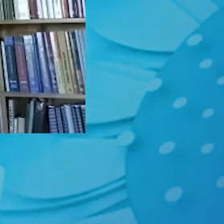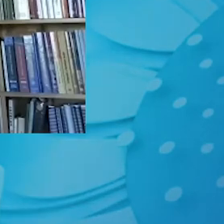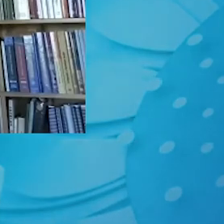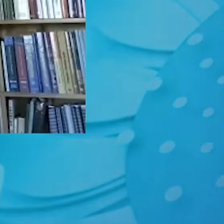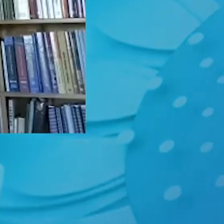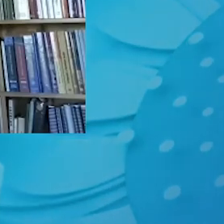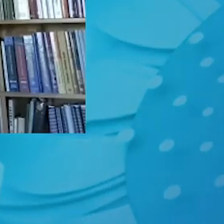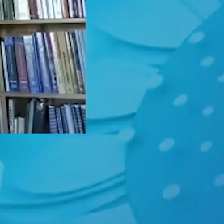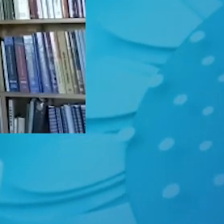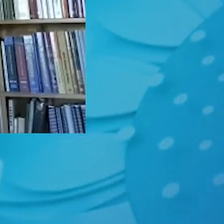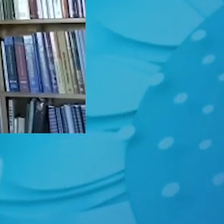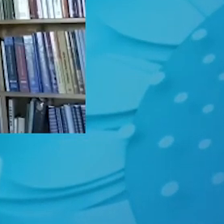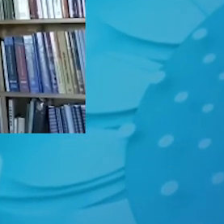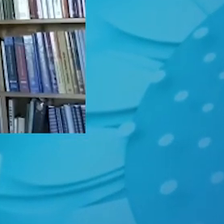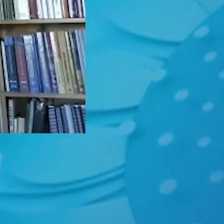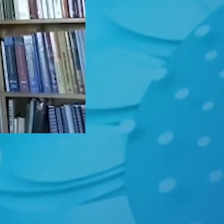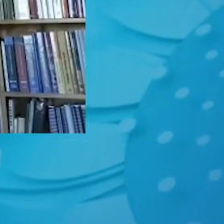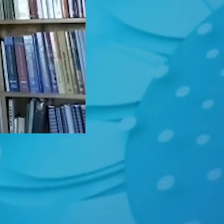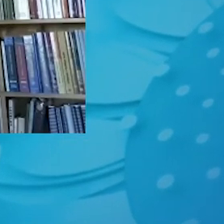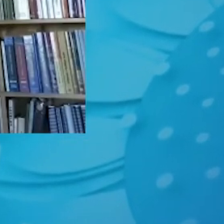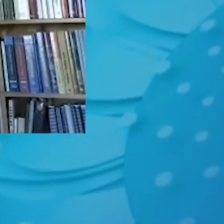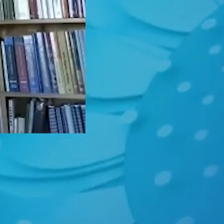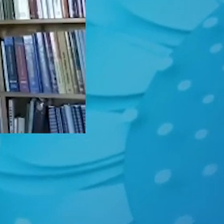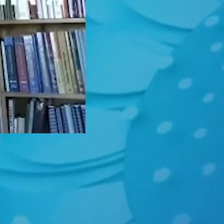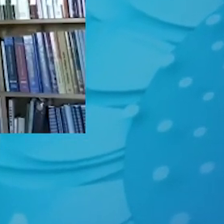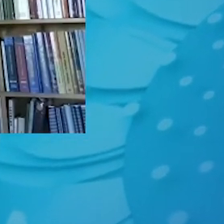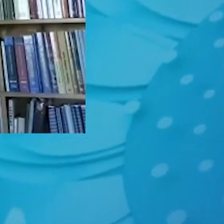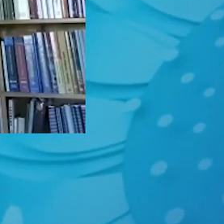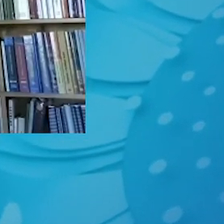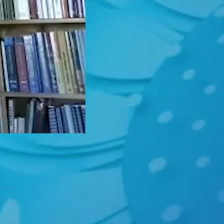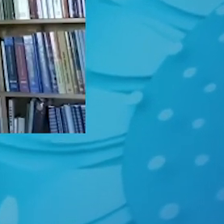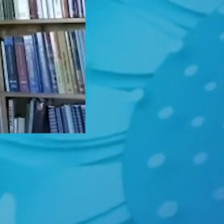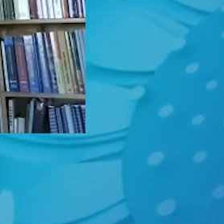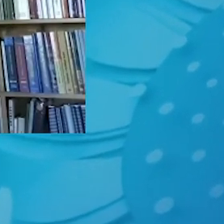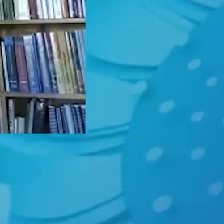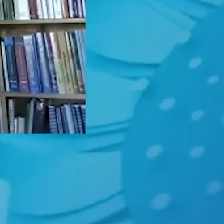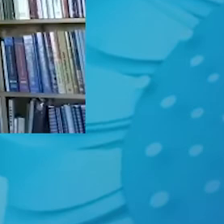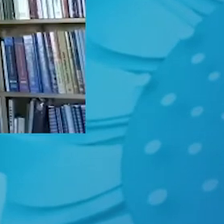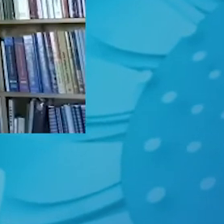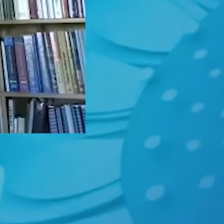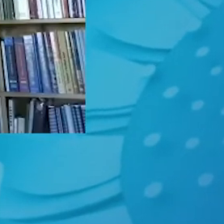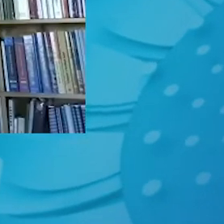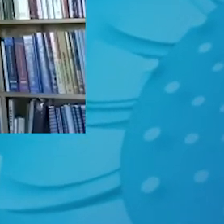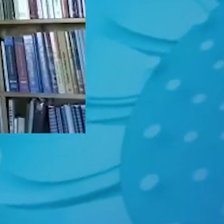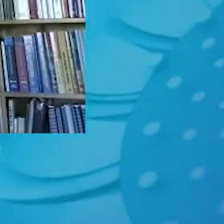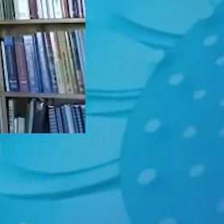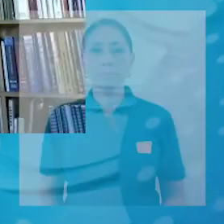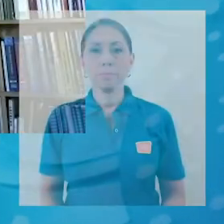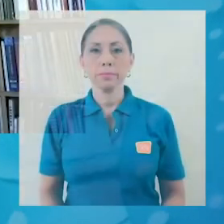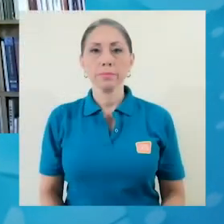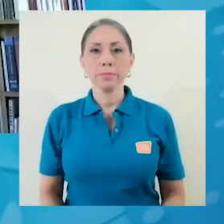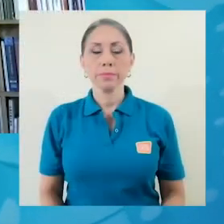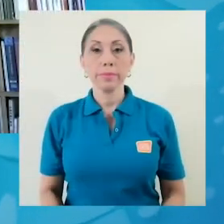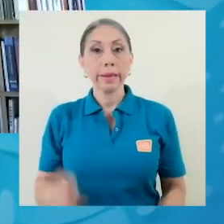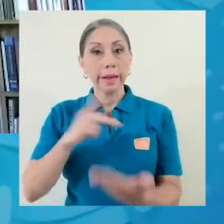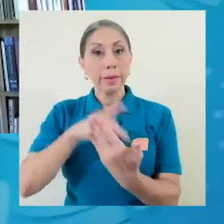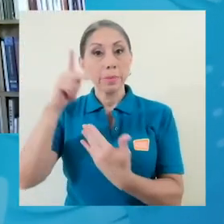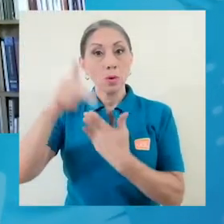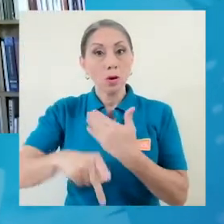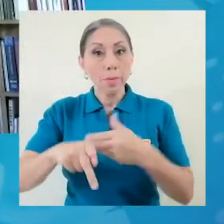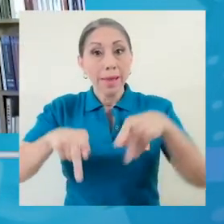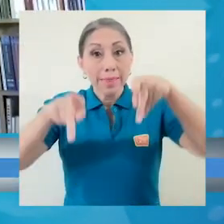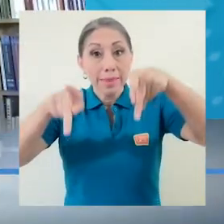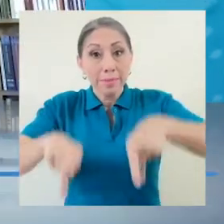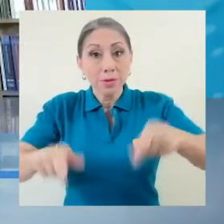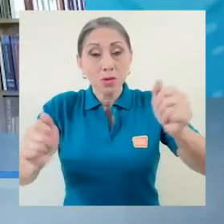Yo soy Karina García y tanto mis compañeros como yo les vamos a explicar sobre el coronavirus o COVID-19. El